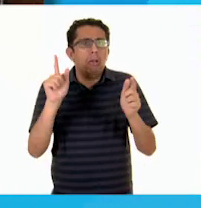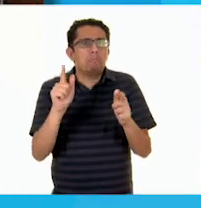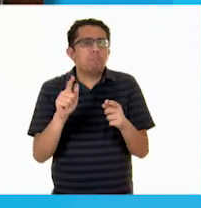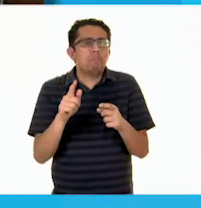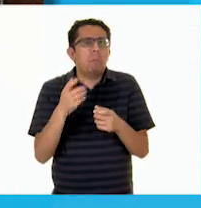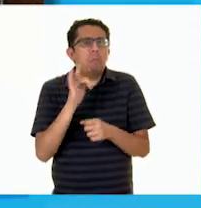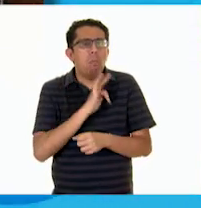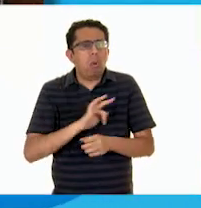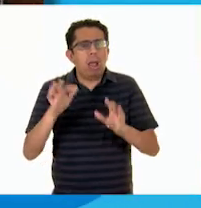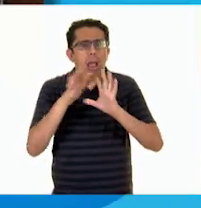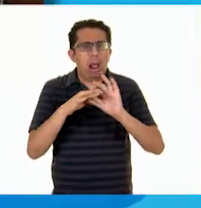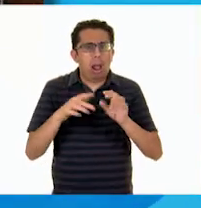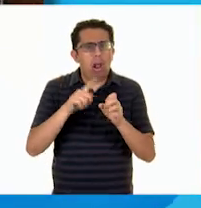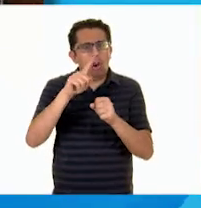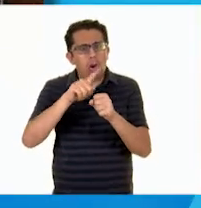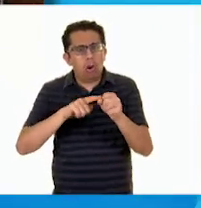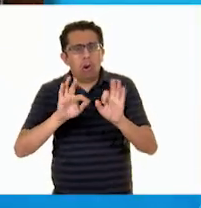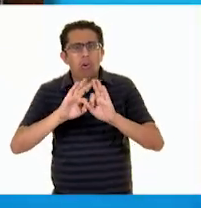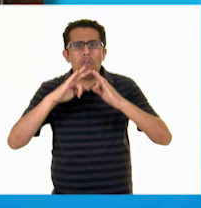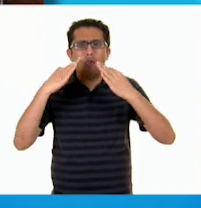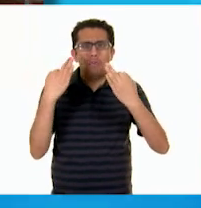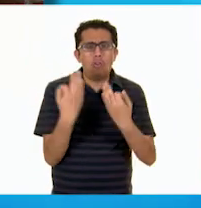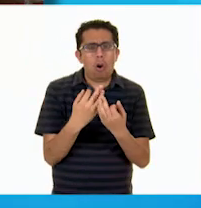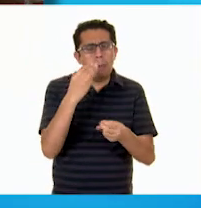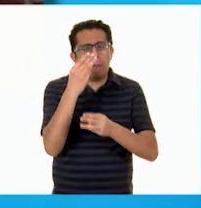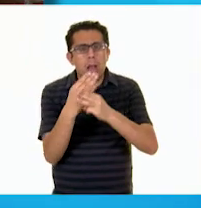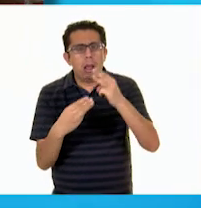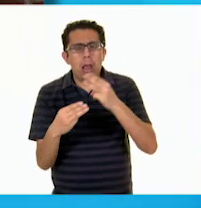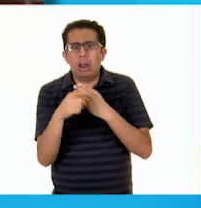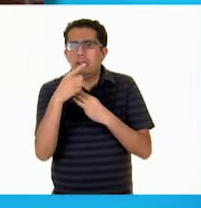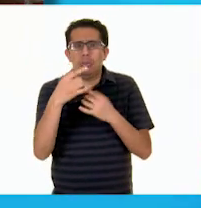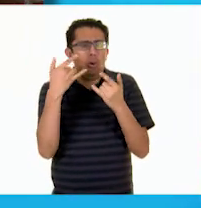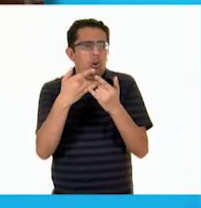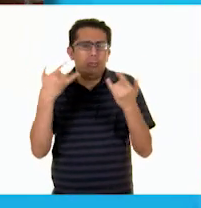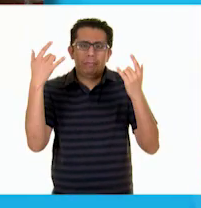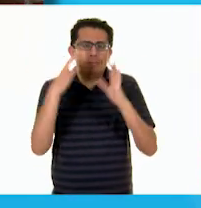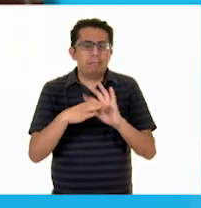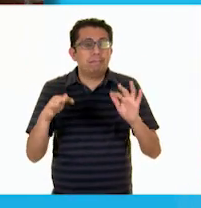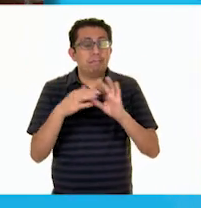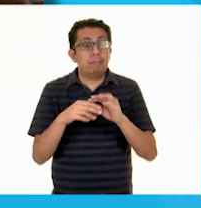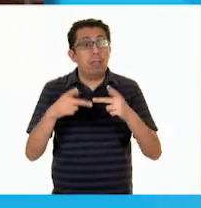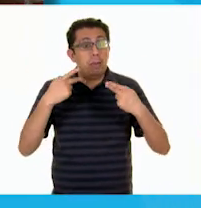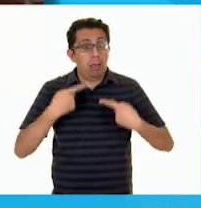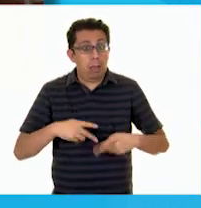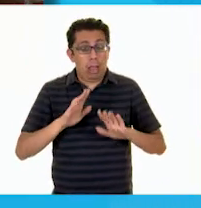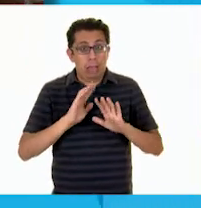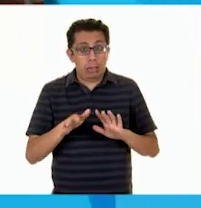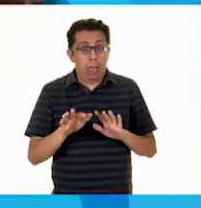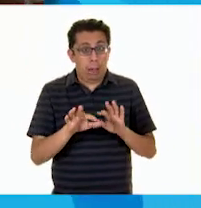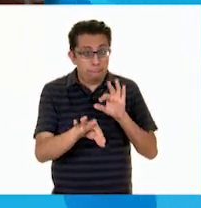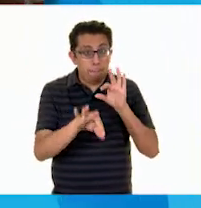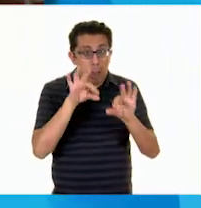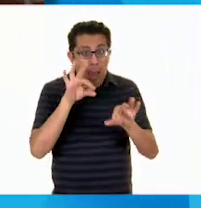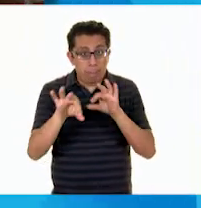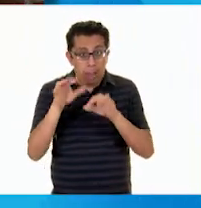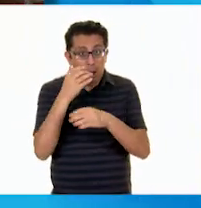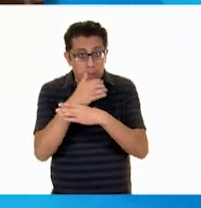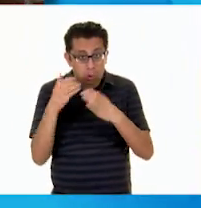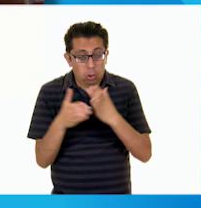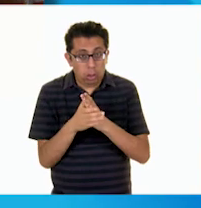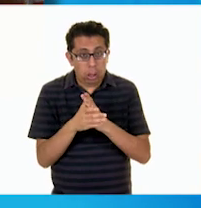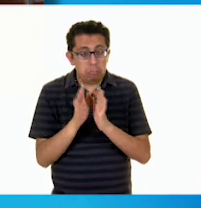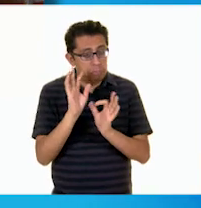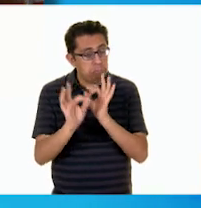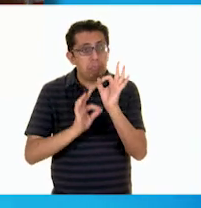la forma, el material o cualquier historia que tú quieras contar. Ya que el curador ha elegido las piezas que formarán la exposición,